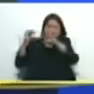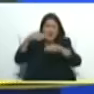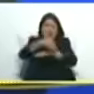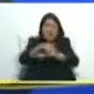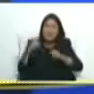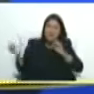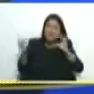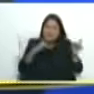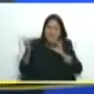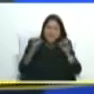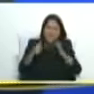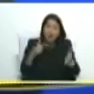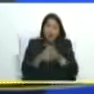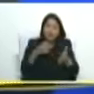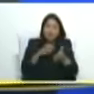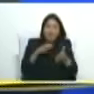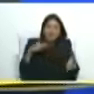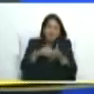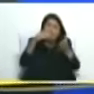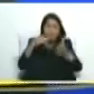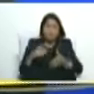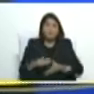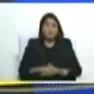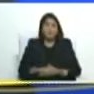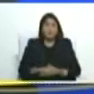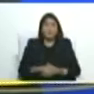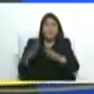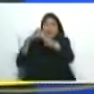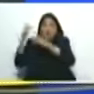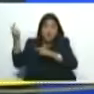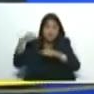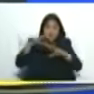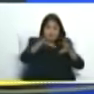a llamar a golpe de estado a llamar a invasión gringa